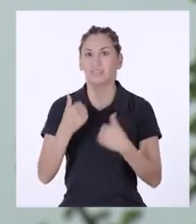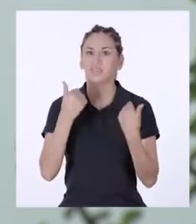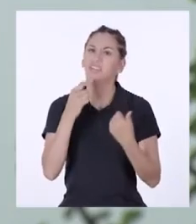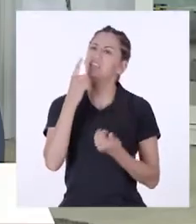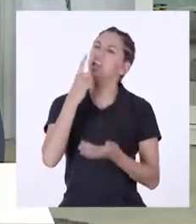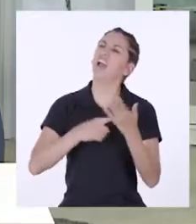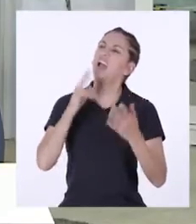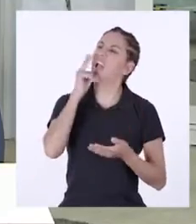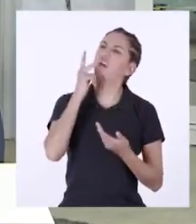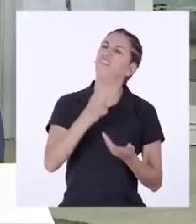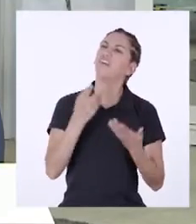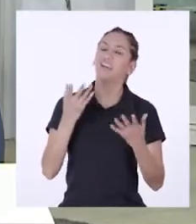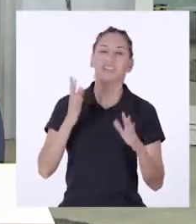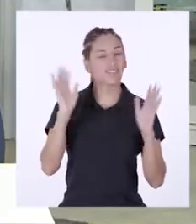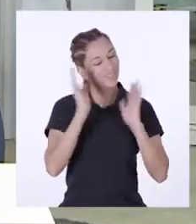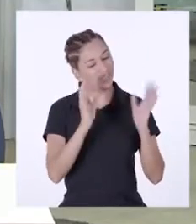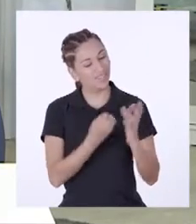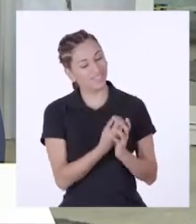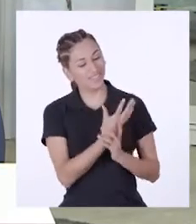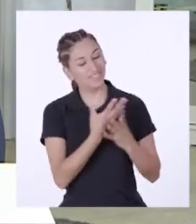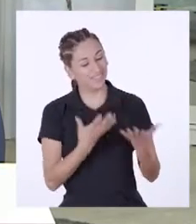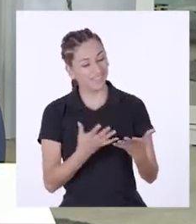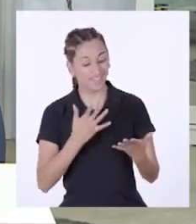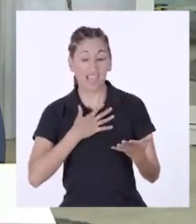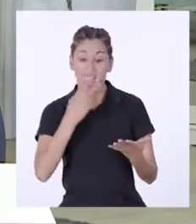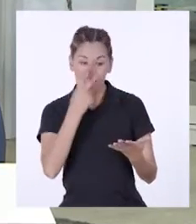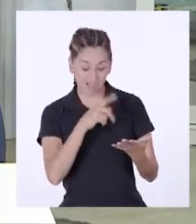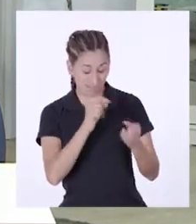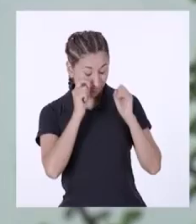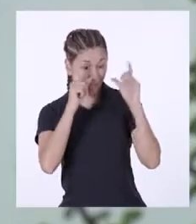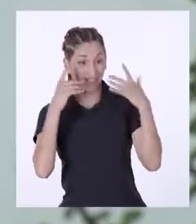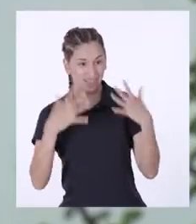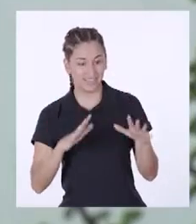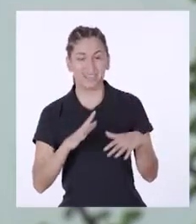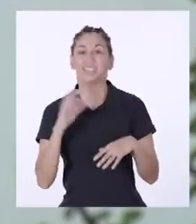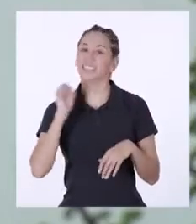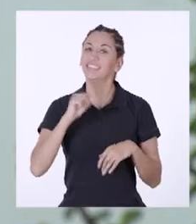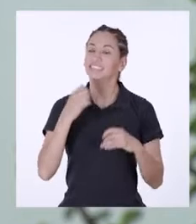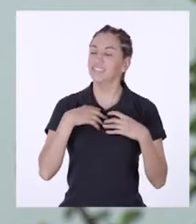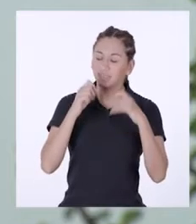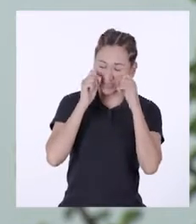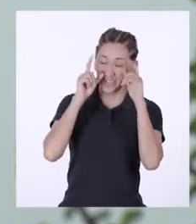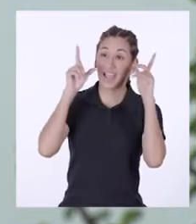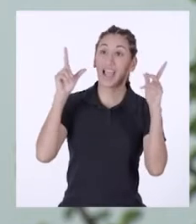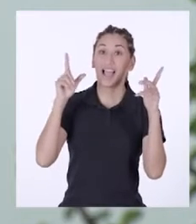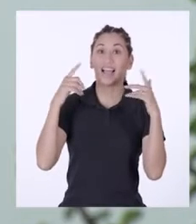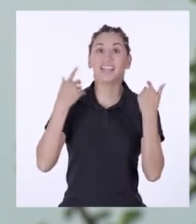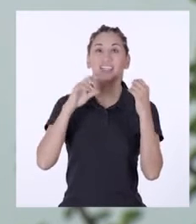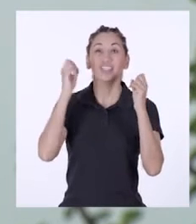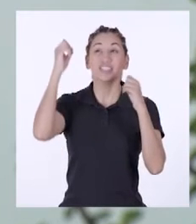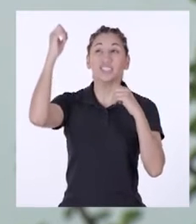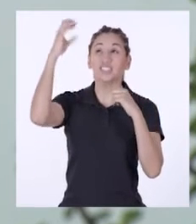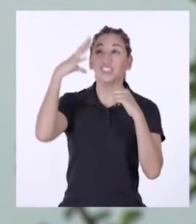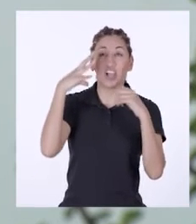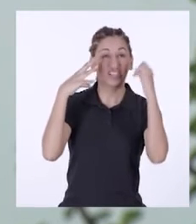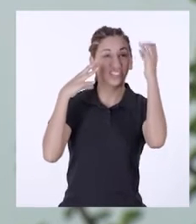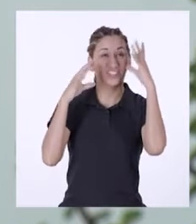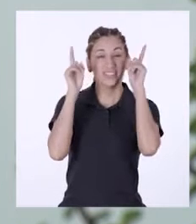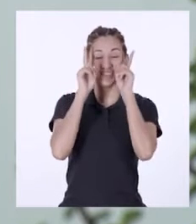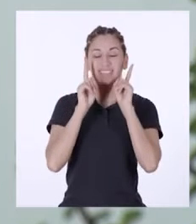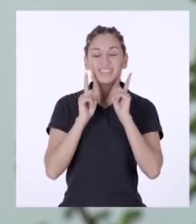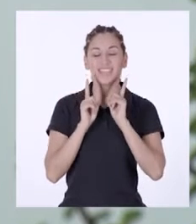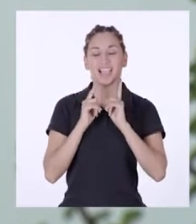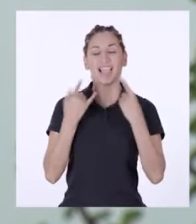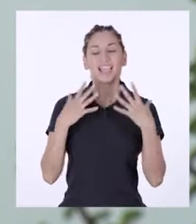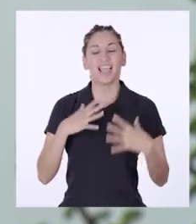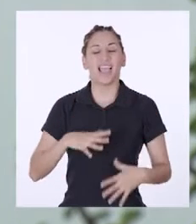Yamile? Hola, Plantiquis. Veo que ya despertaste. He despertado y los rayitos del sol ya me